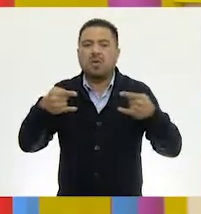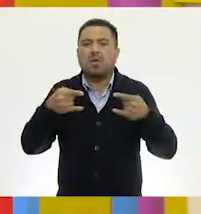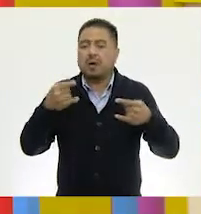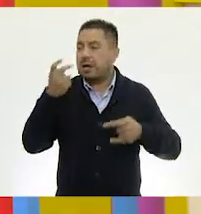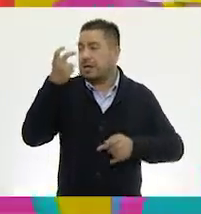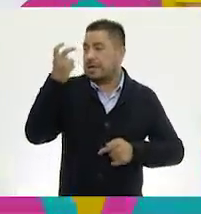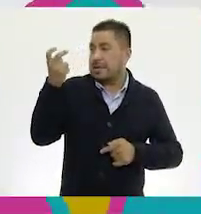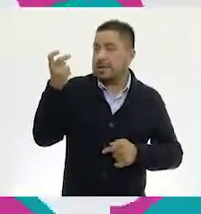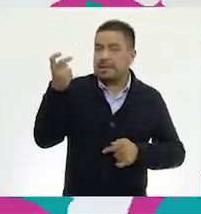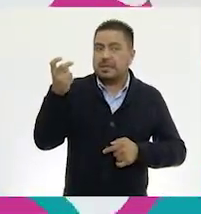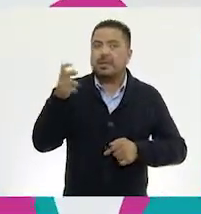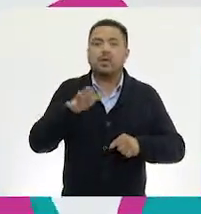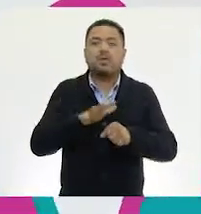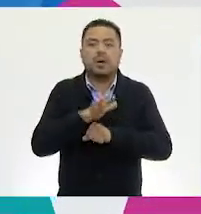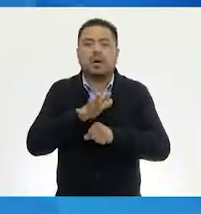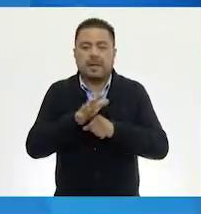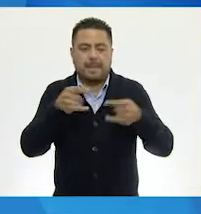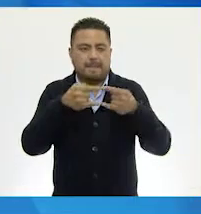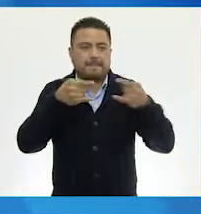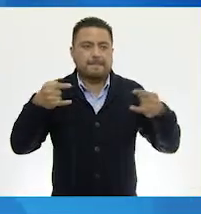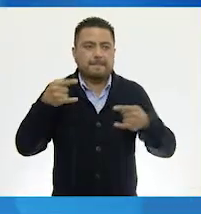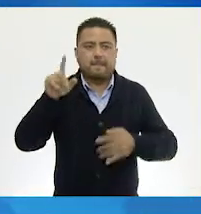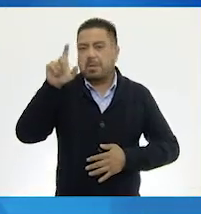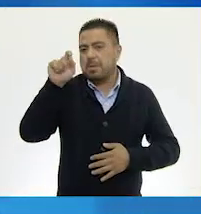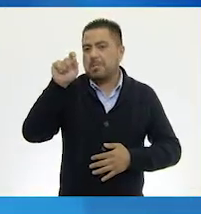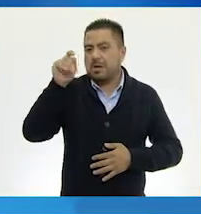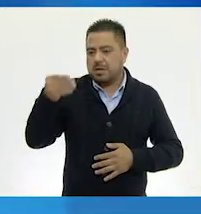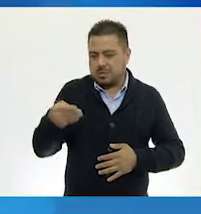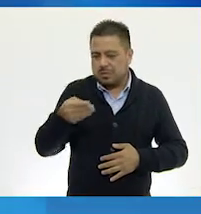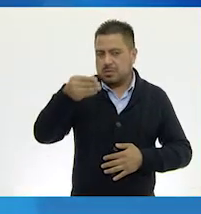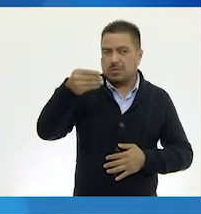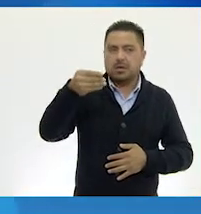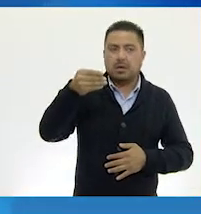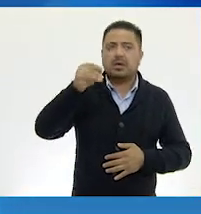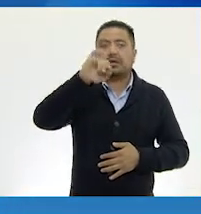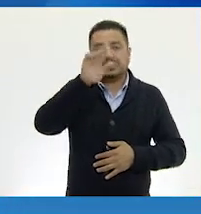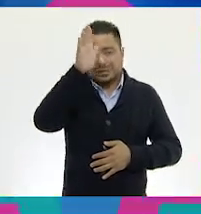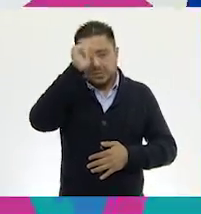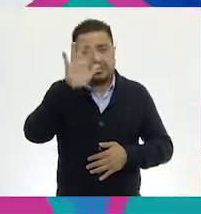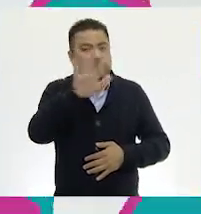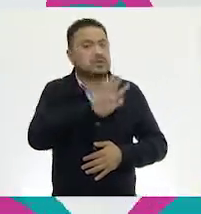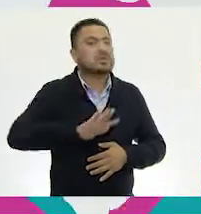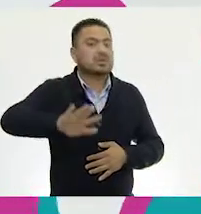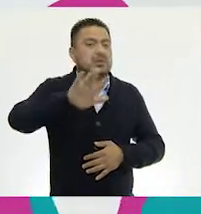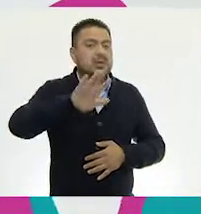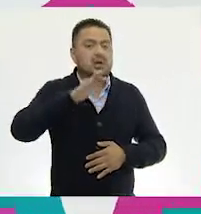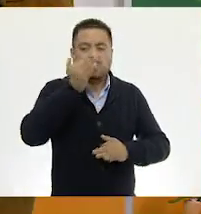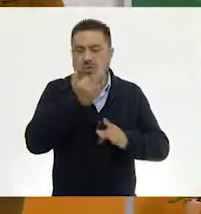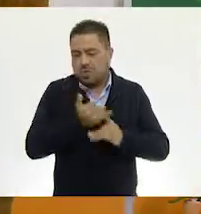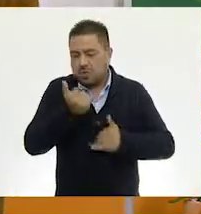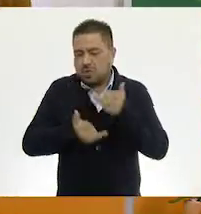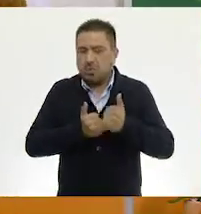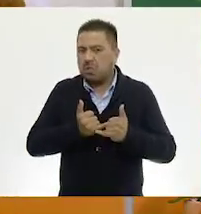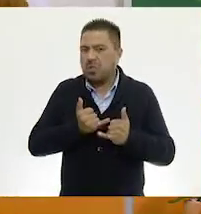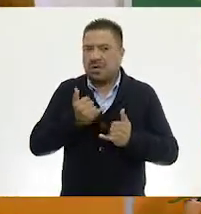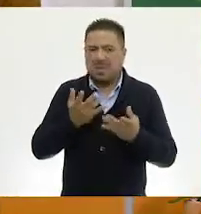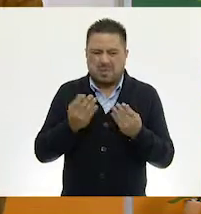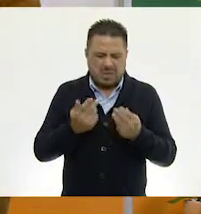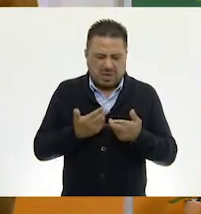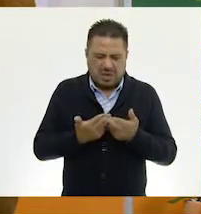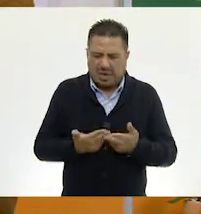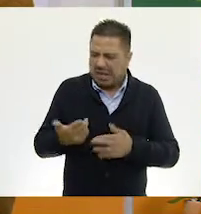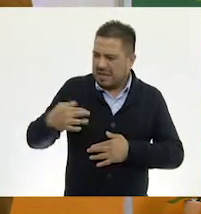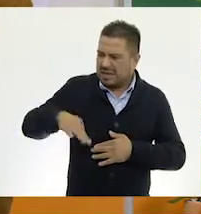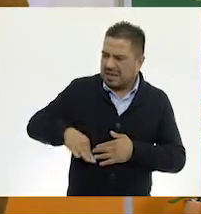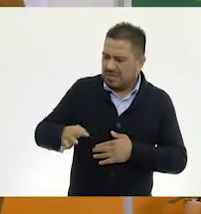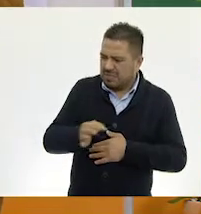En este caso, el billete de 20. Sí, acuérdense que estamos jugando a no tener demasiadas